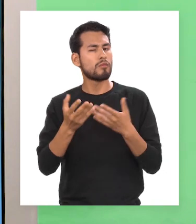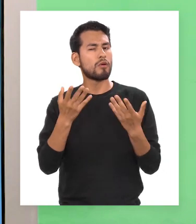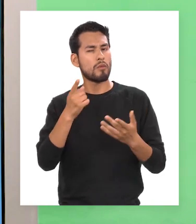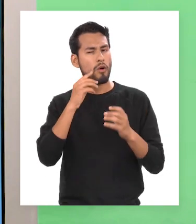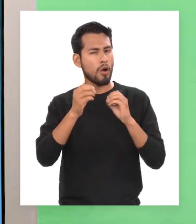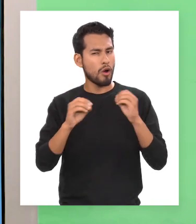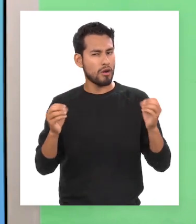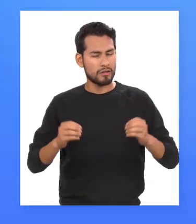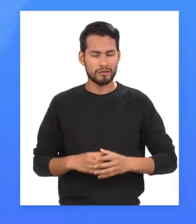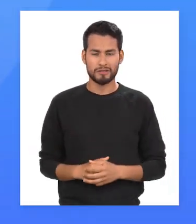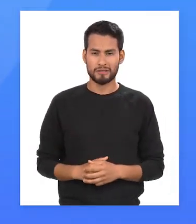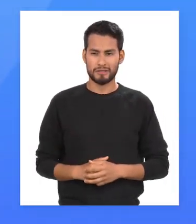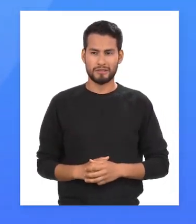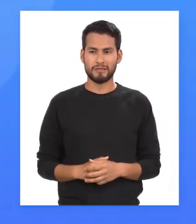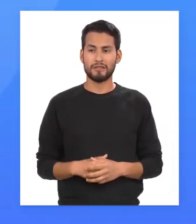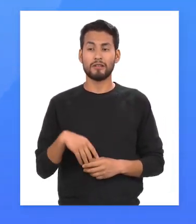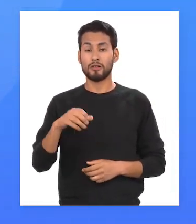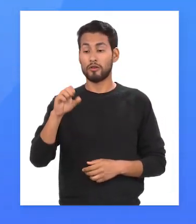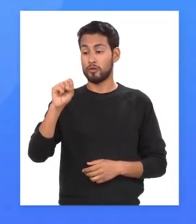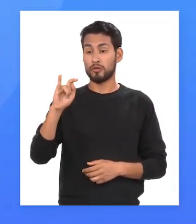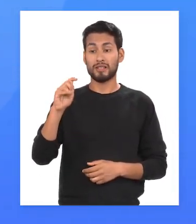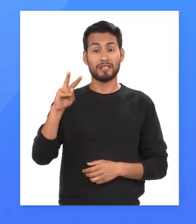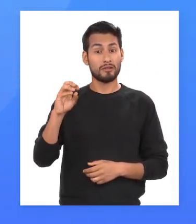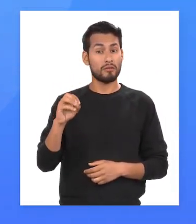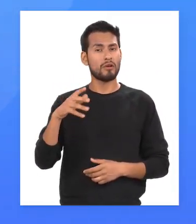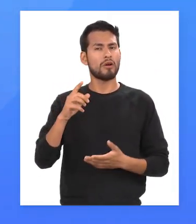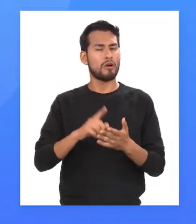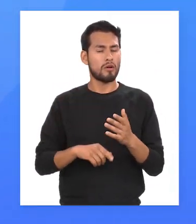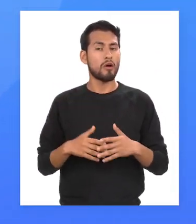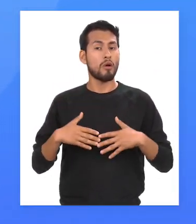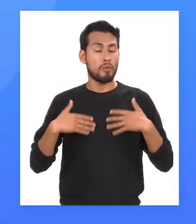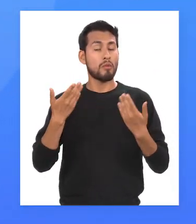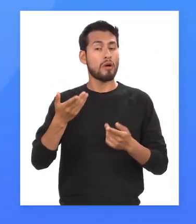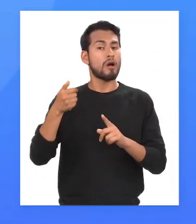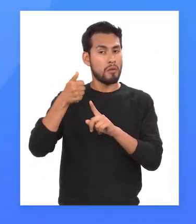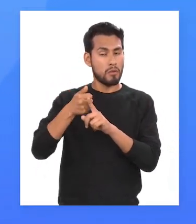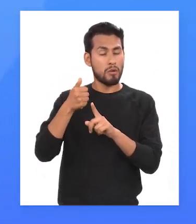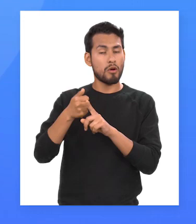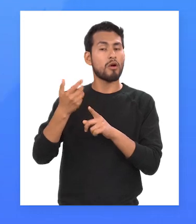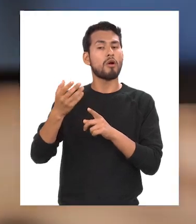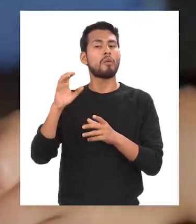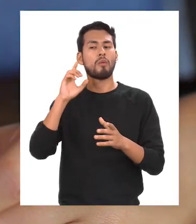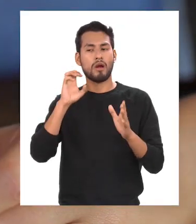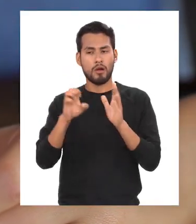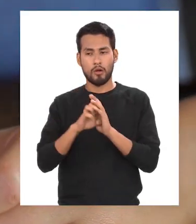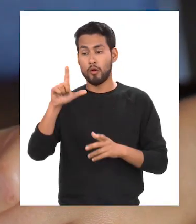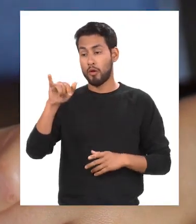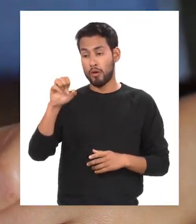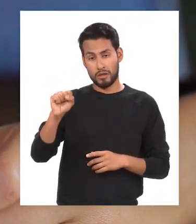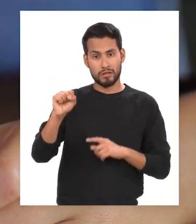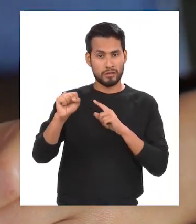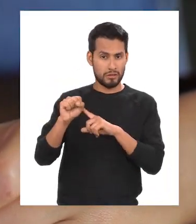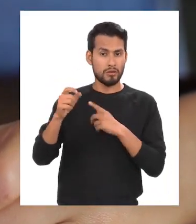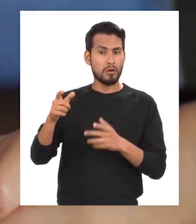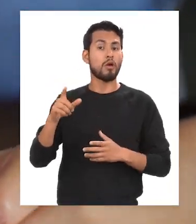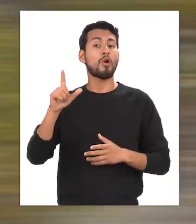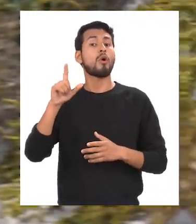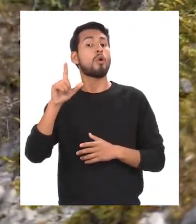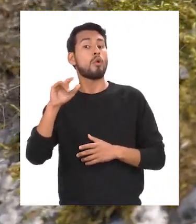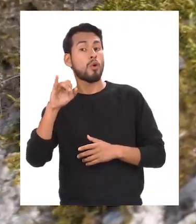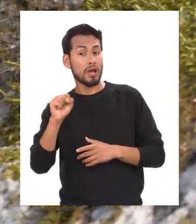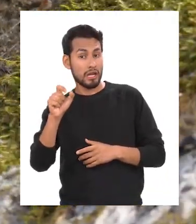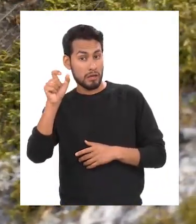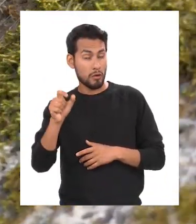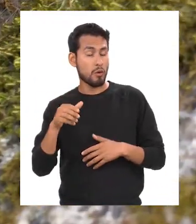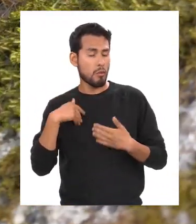oración. ¡Interesante! El sustantivo que trabaja como núcleo puede ser propio. Por ejemplo, Luis en. Luis compró un helado. Puede ser